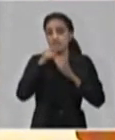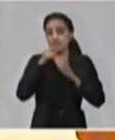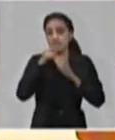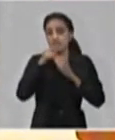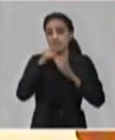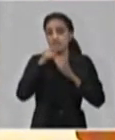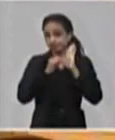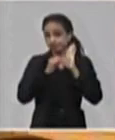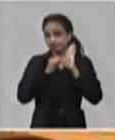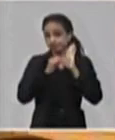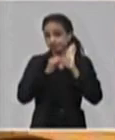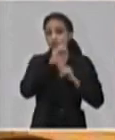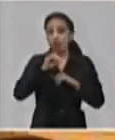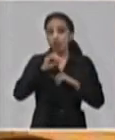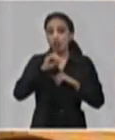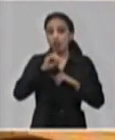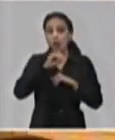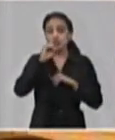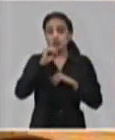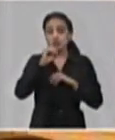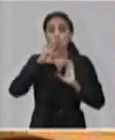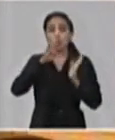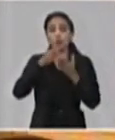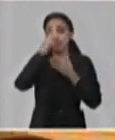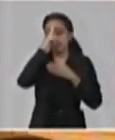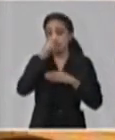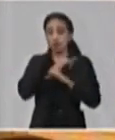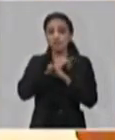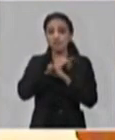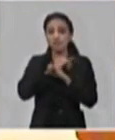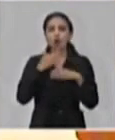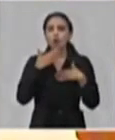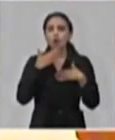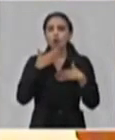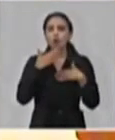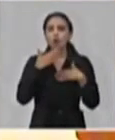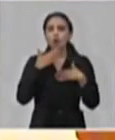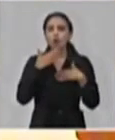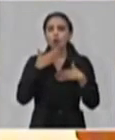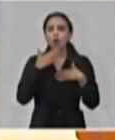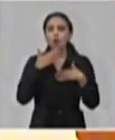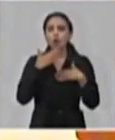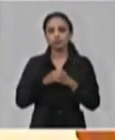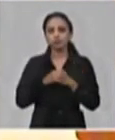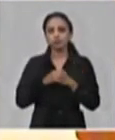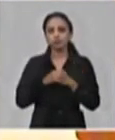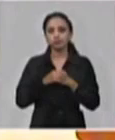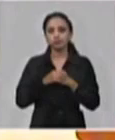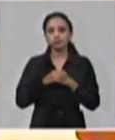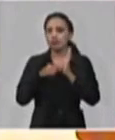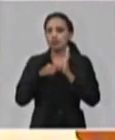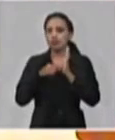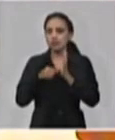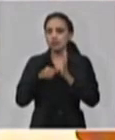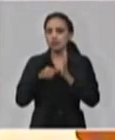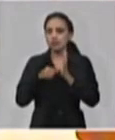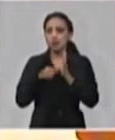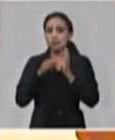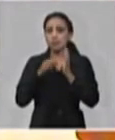que la Organización Mundial de la Salud ha comunicado, que son, no es otra cosa que recomendaciones importantes.